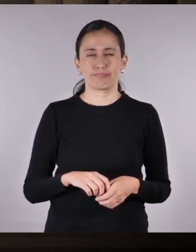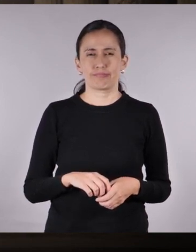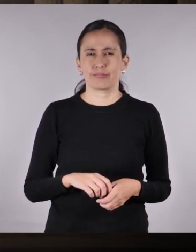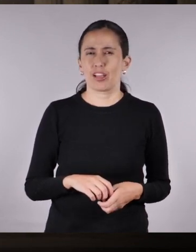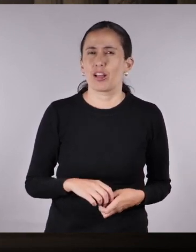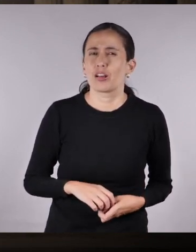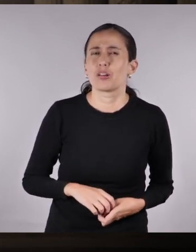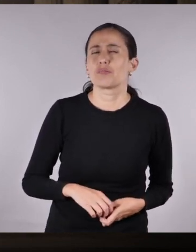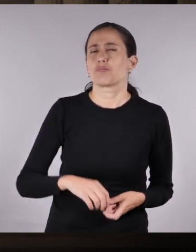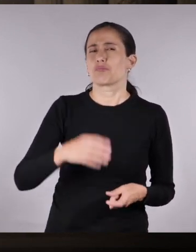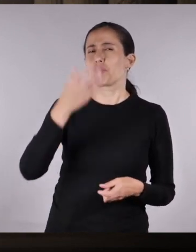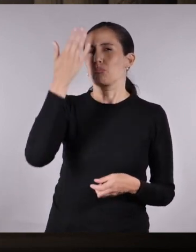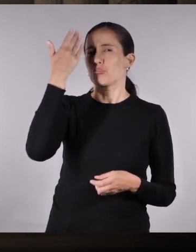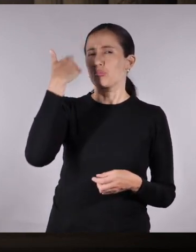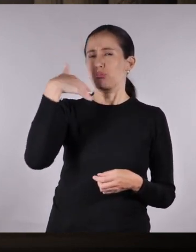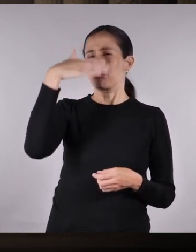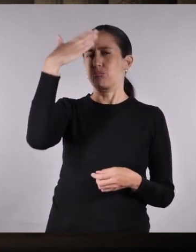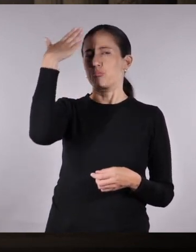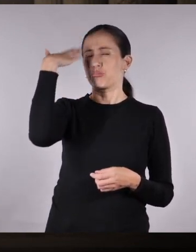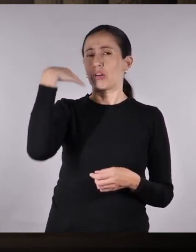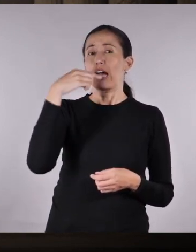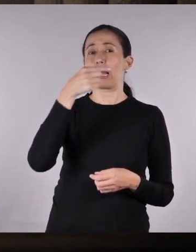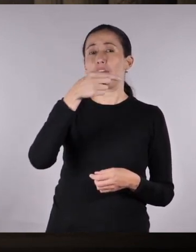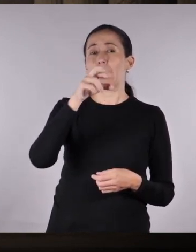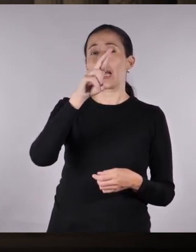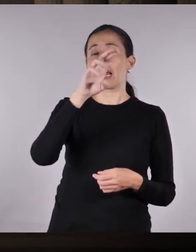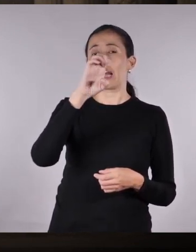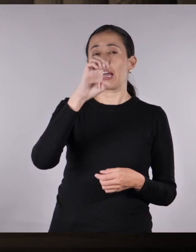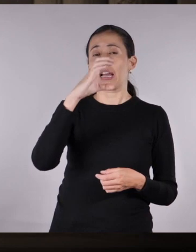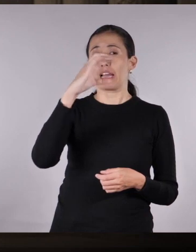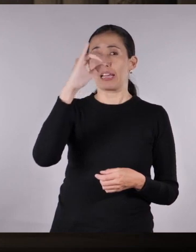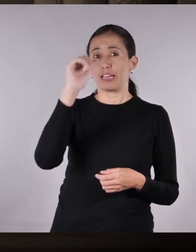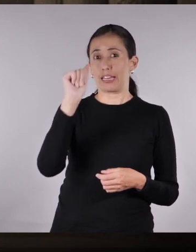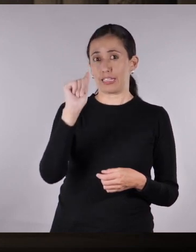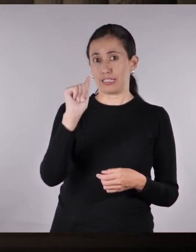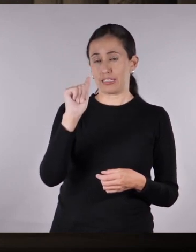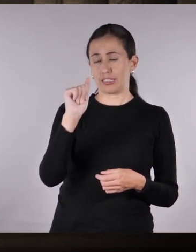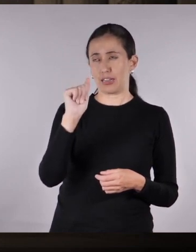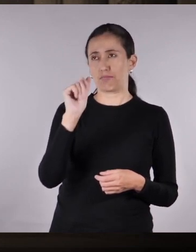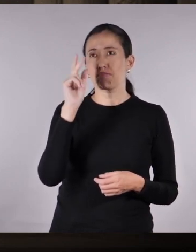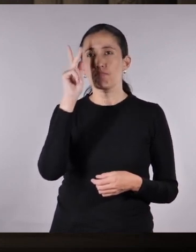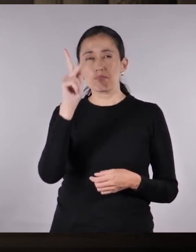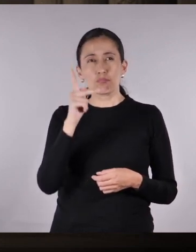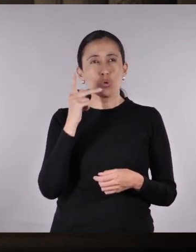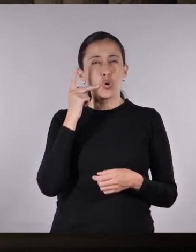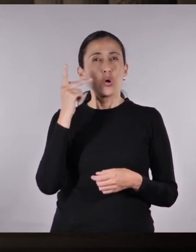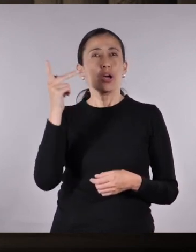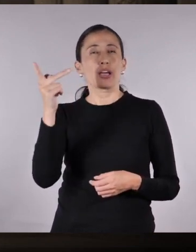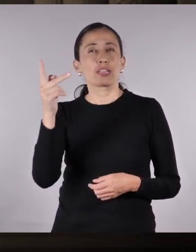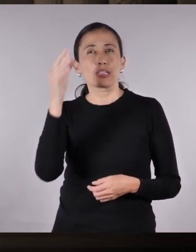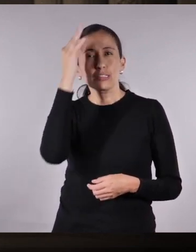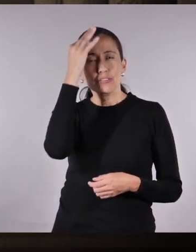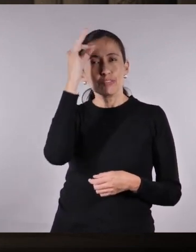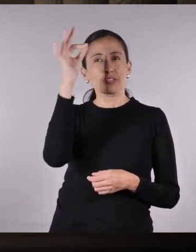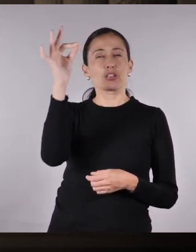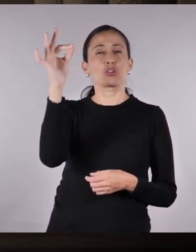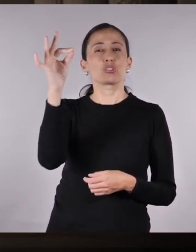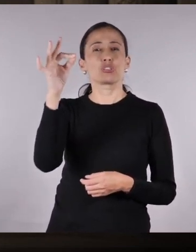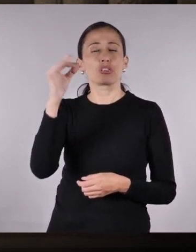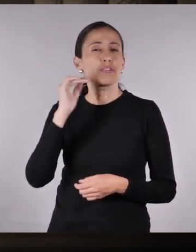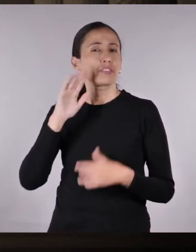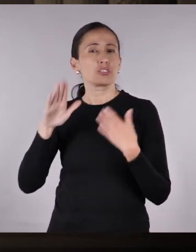Aún en la época más brillante de la Grecia clásica, muchas mujeres poetizas, pensadoras,